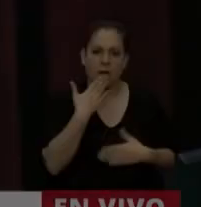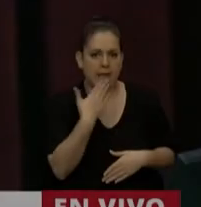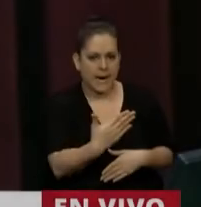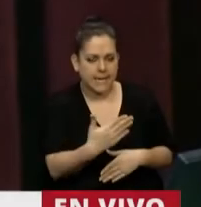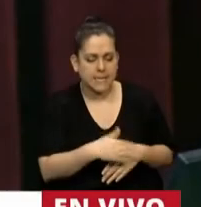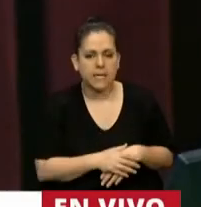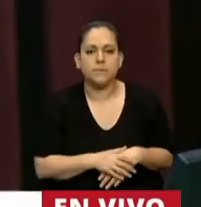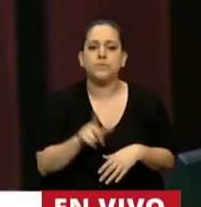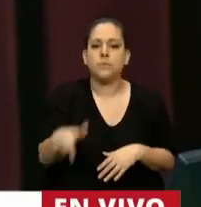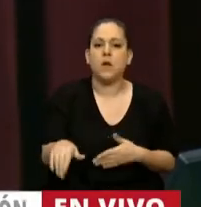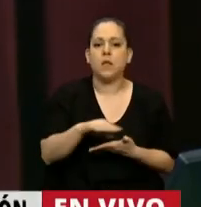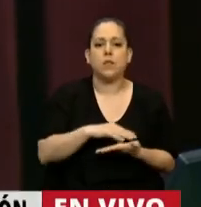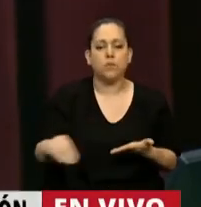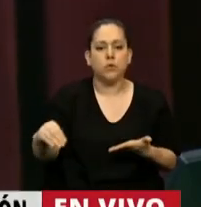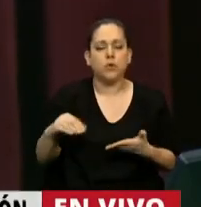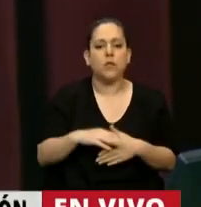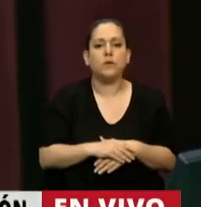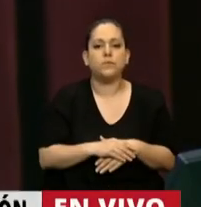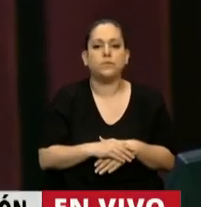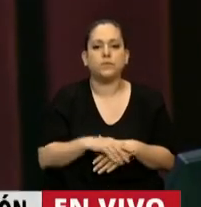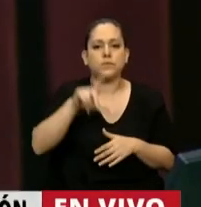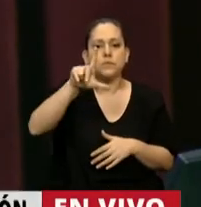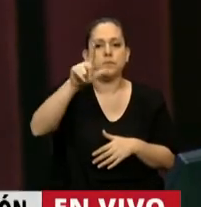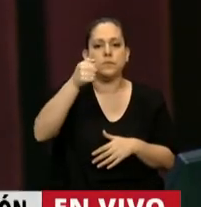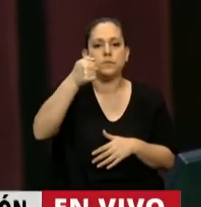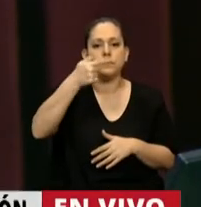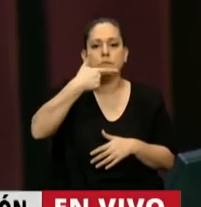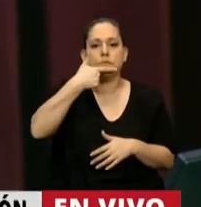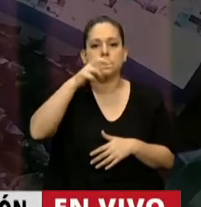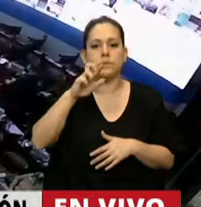Tiene la palabra el diputado Luciano Andrés Laspina.